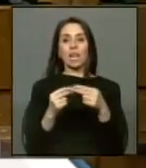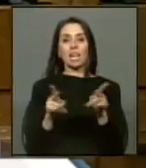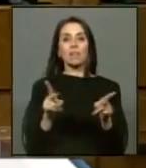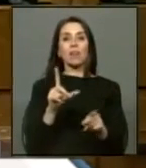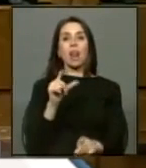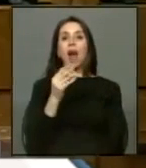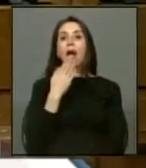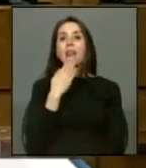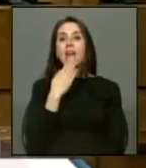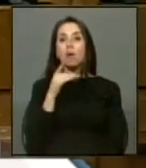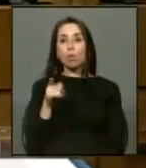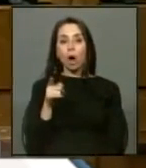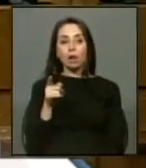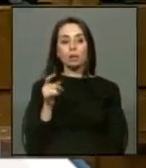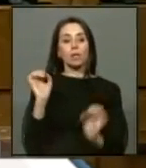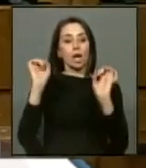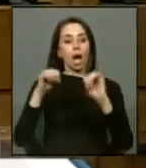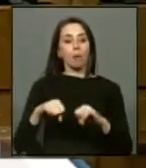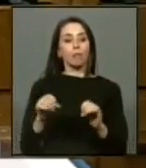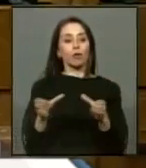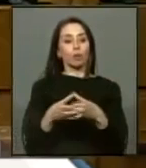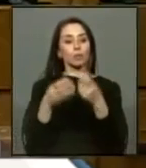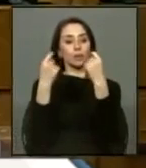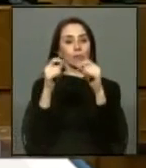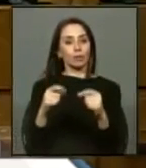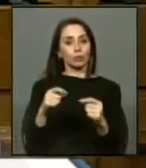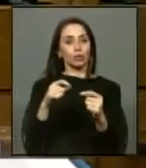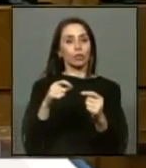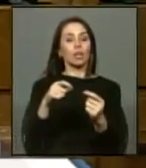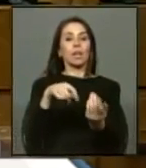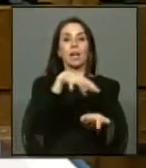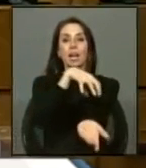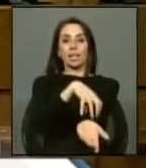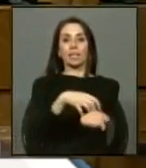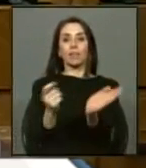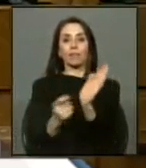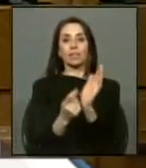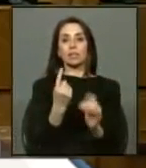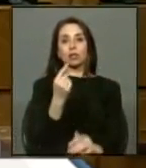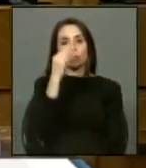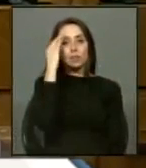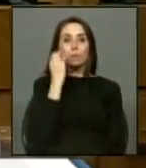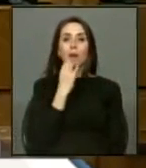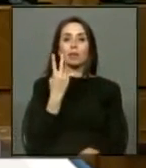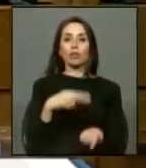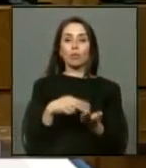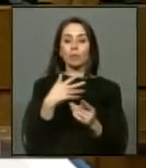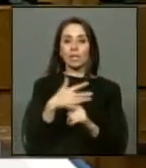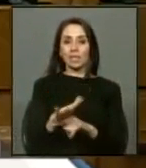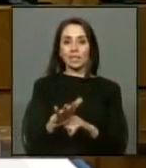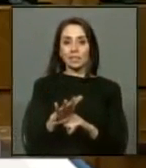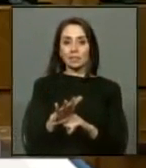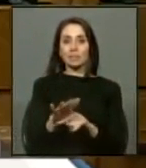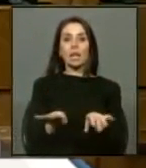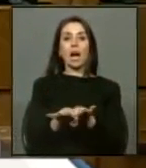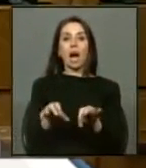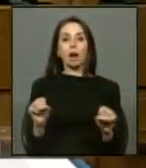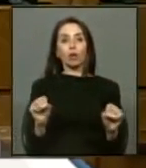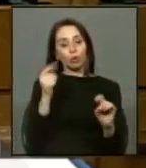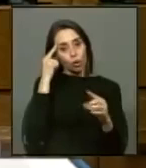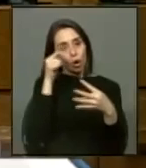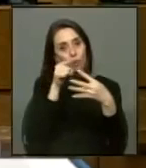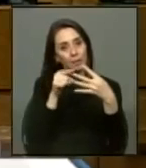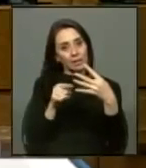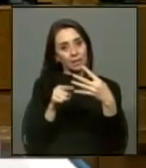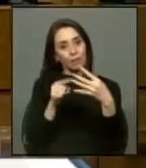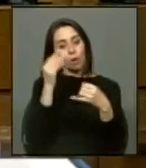Legua, el cual fue aprobado por el Comité de Evaluación Regional, el CER, con fecha 11 de mayo del 2015. Y además acordaron que los objetivos,